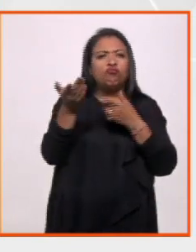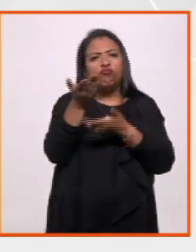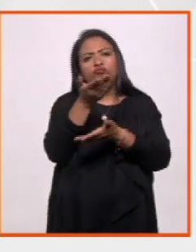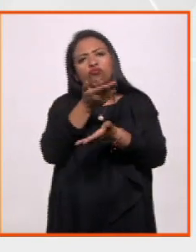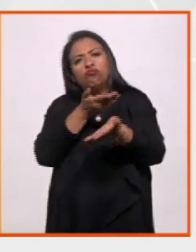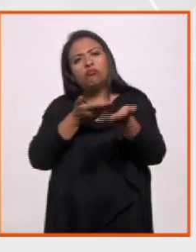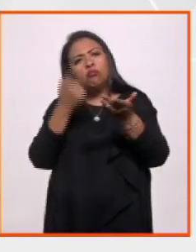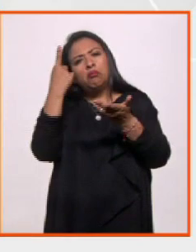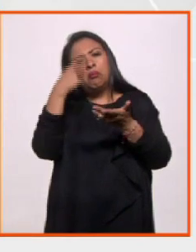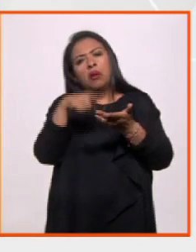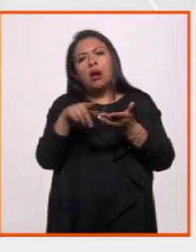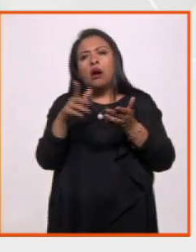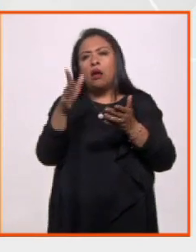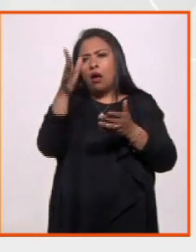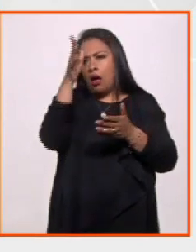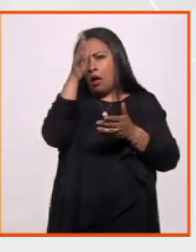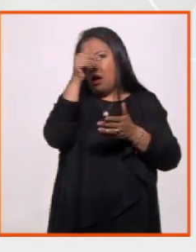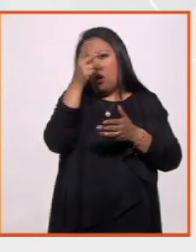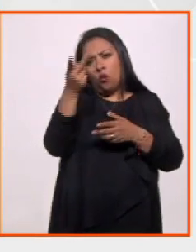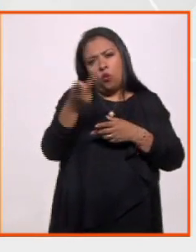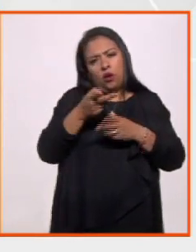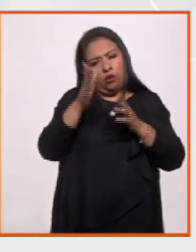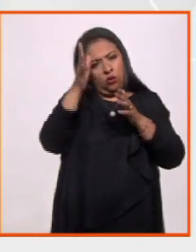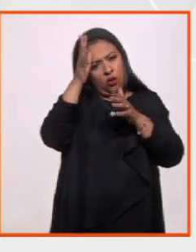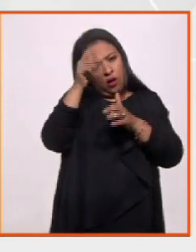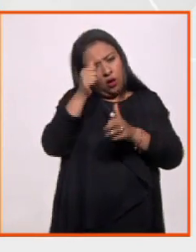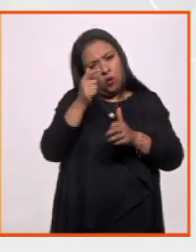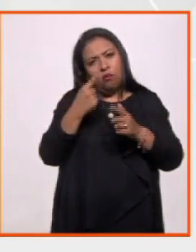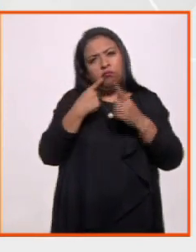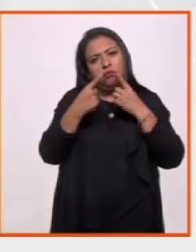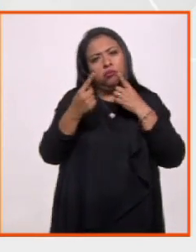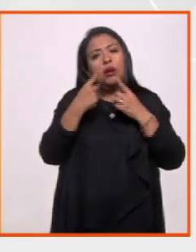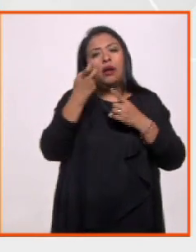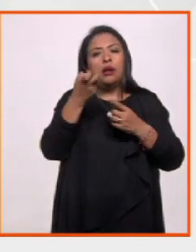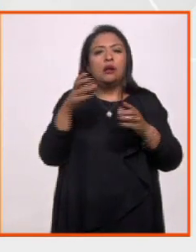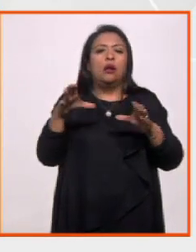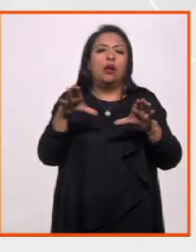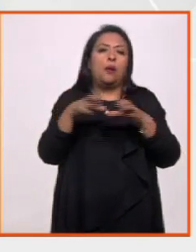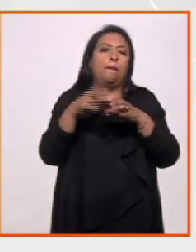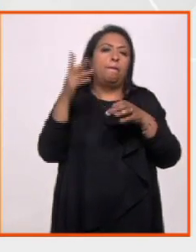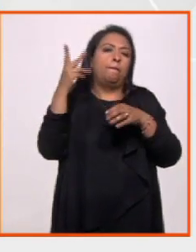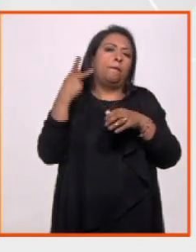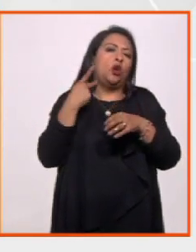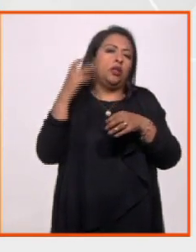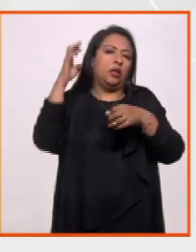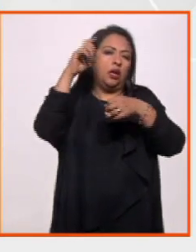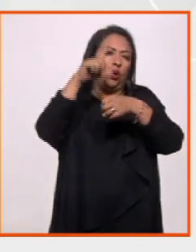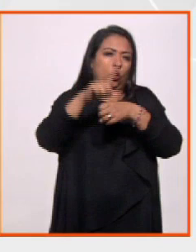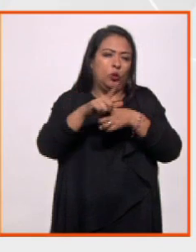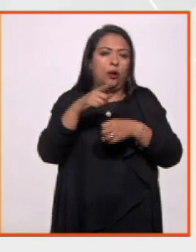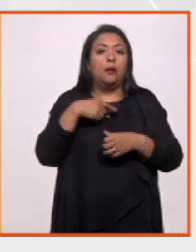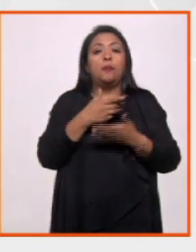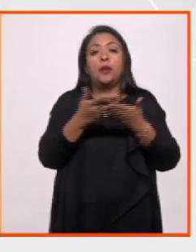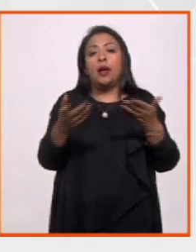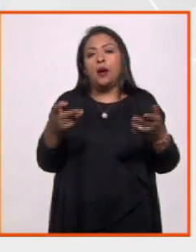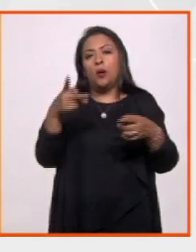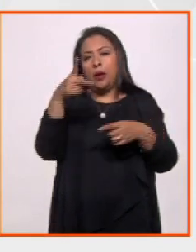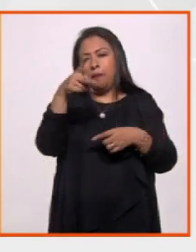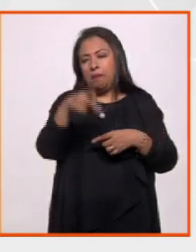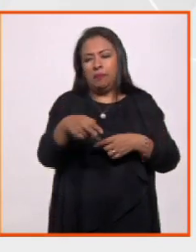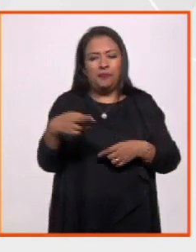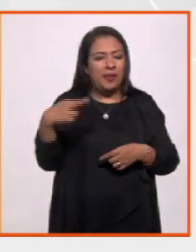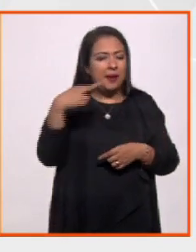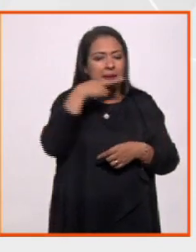dirimir las diferencias, bueno, esto en el ámbito de política cultural. Y después de esto nos vamos a una